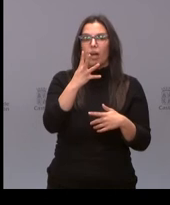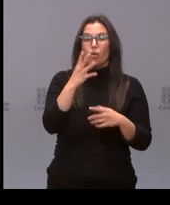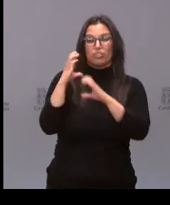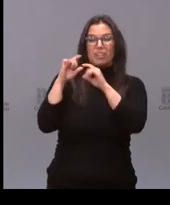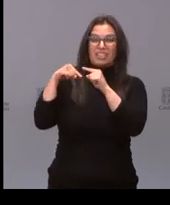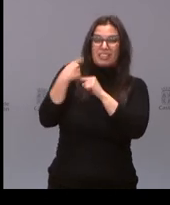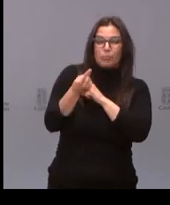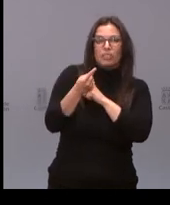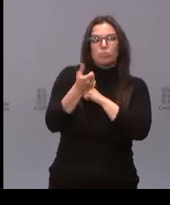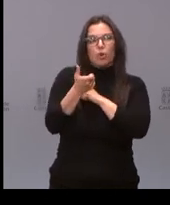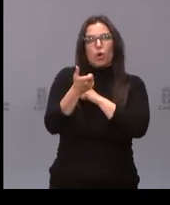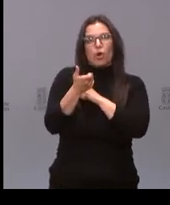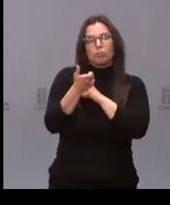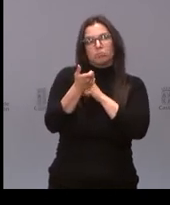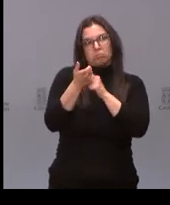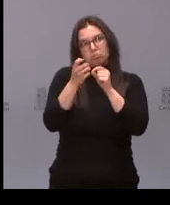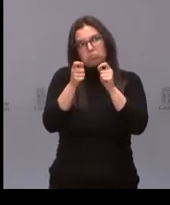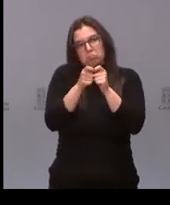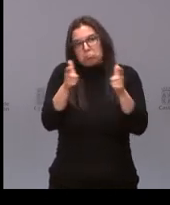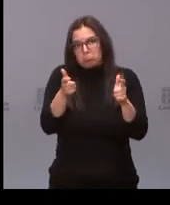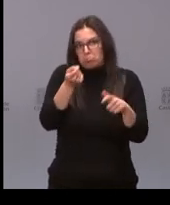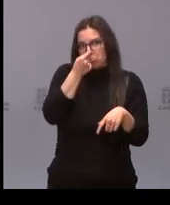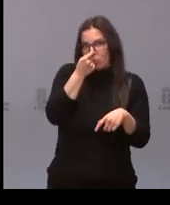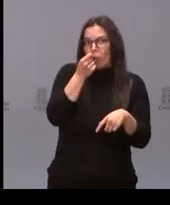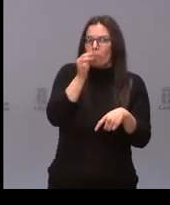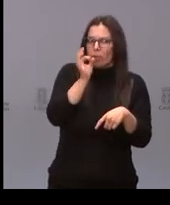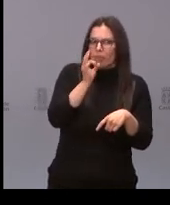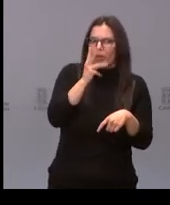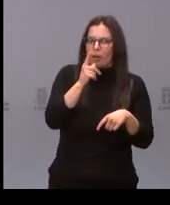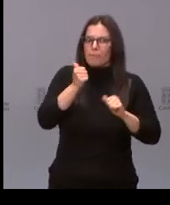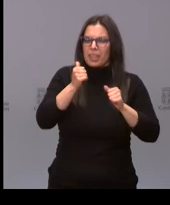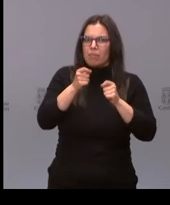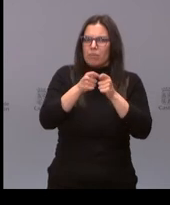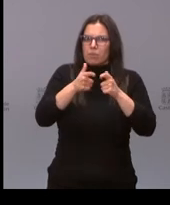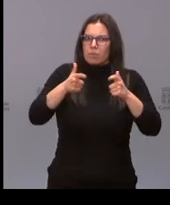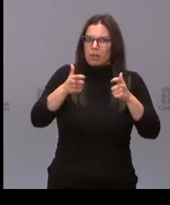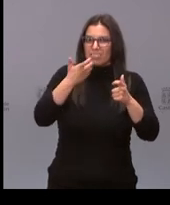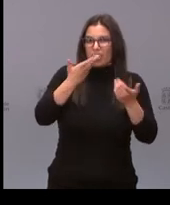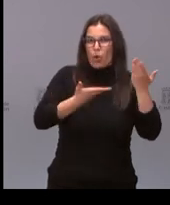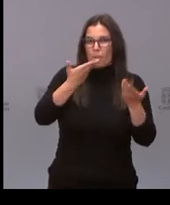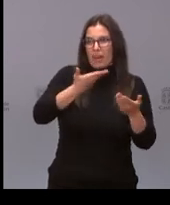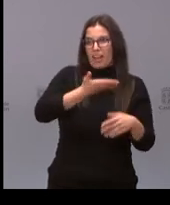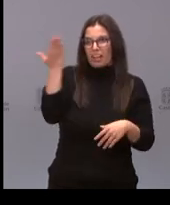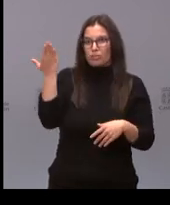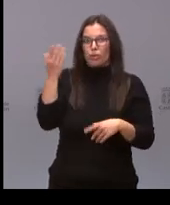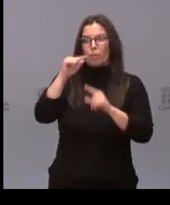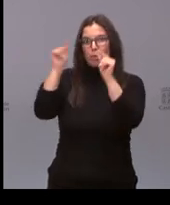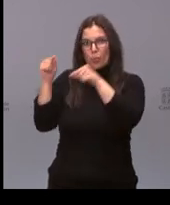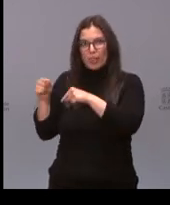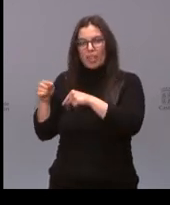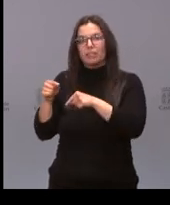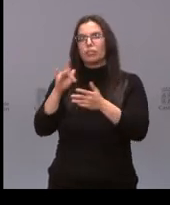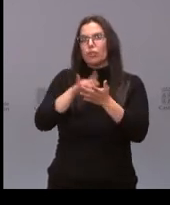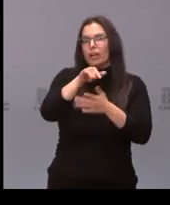la Semana Santa, digamos, más benévola. Pero es verdad que ahora tiene un índice de reproducción alto en comparación con el resto de las provincias. No sé si es uno de los